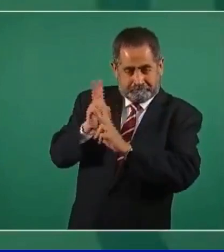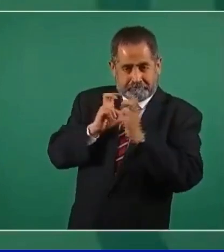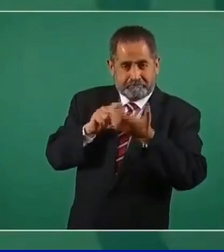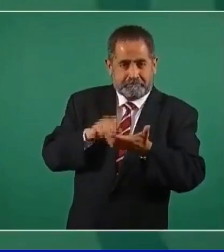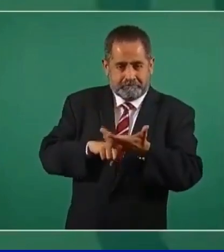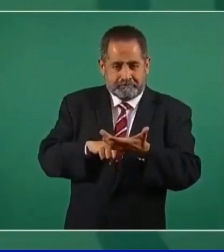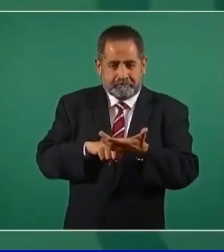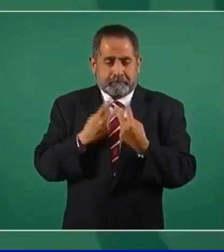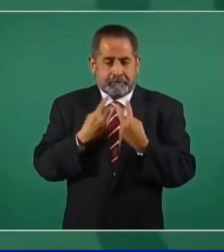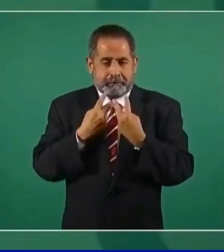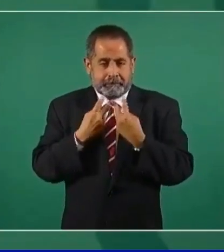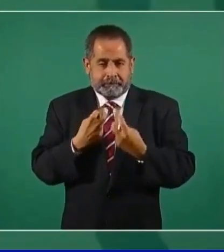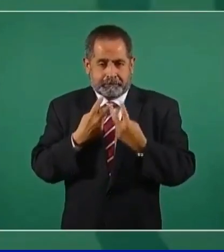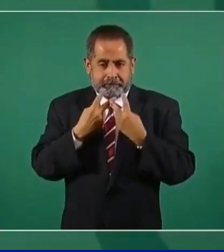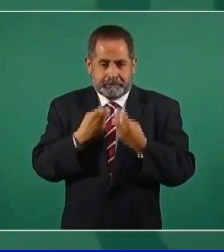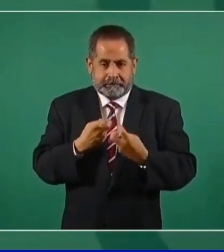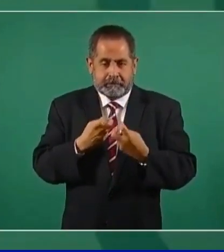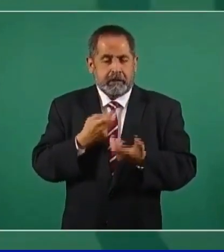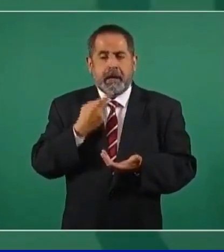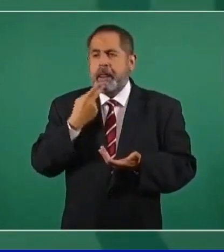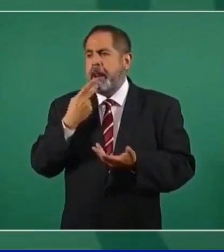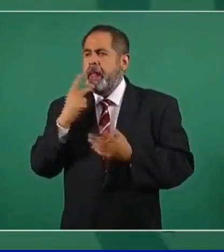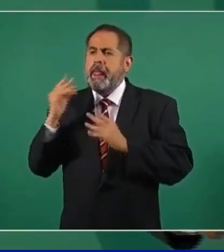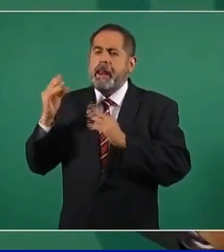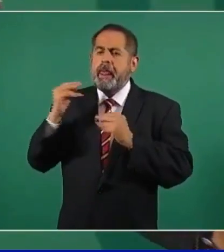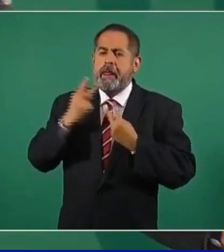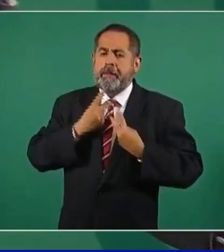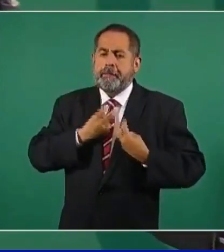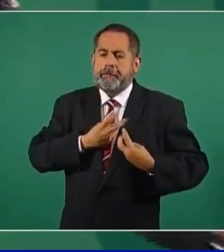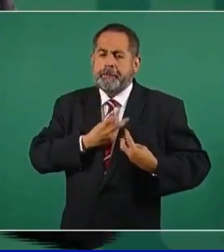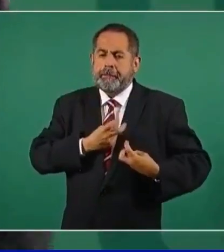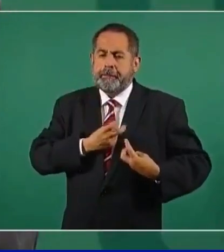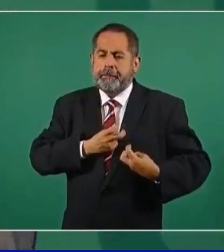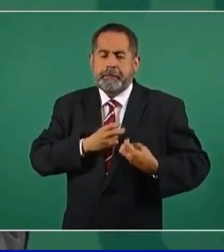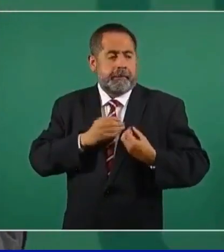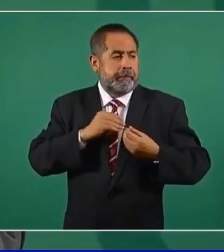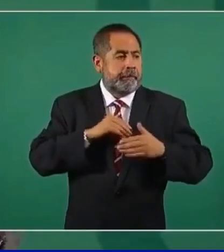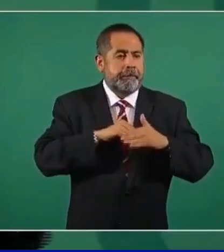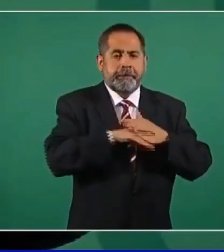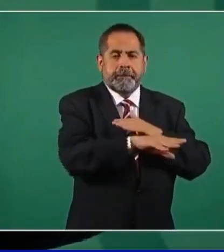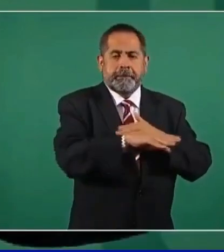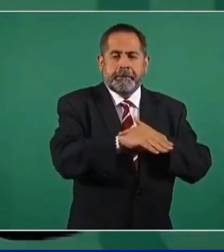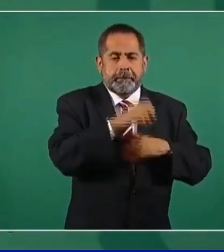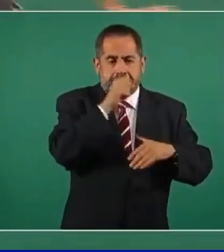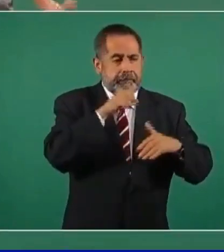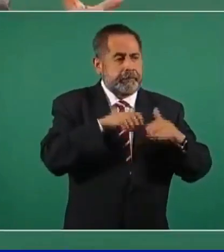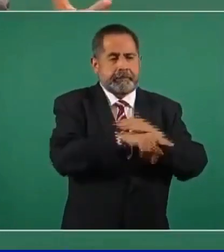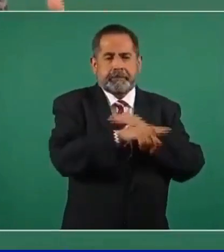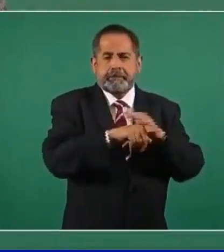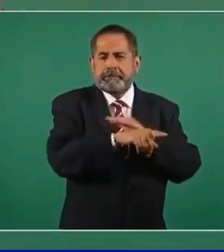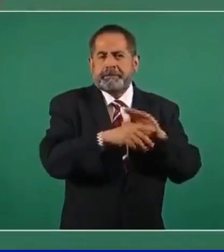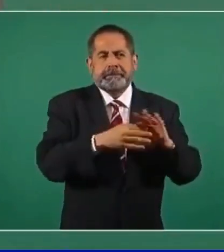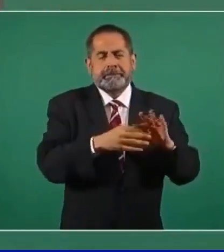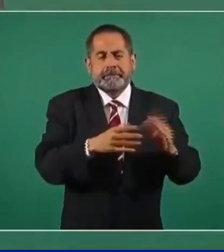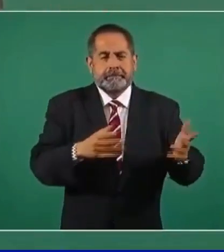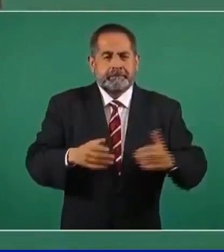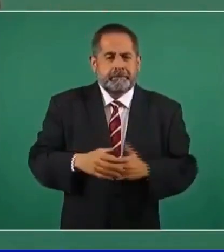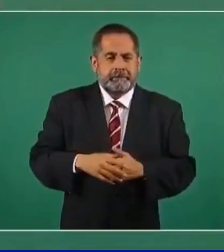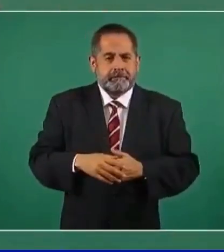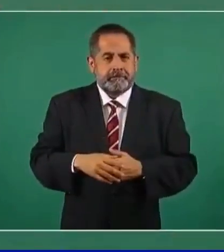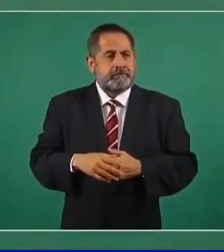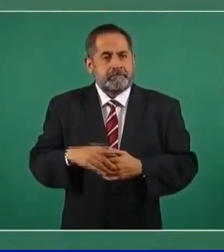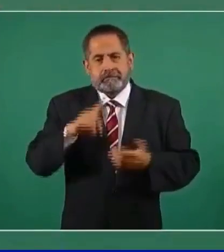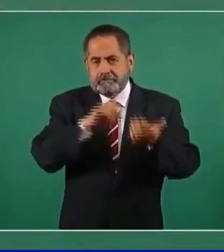es un micrófono, se tiene el teléfono, se está hablando y están